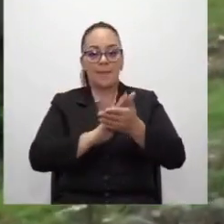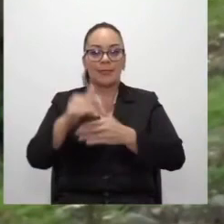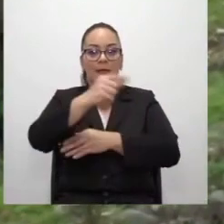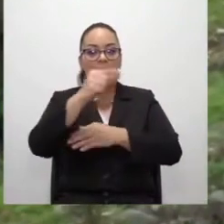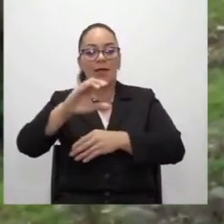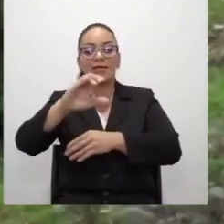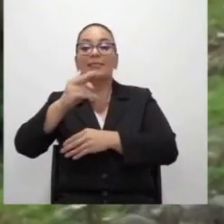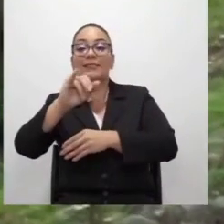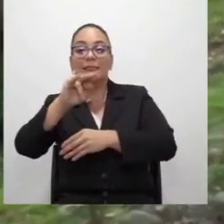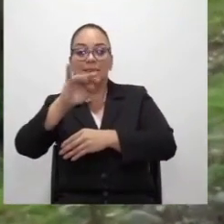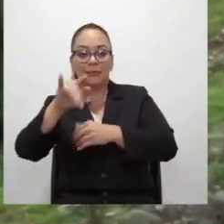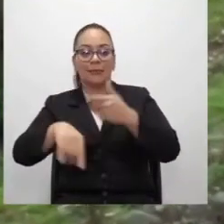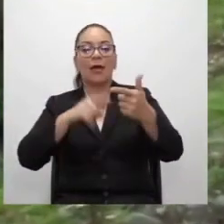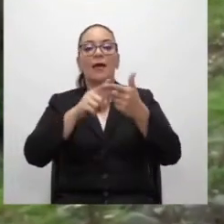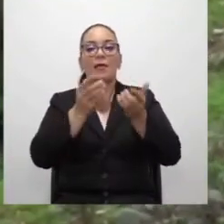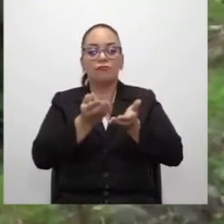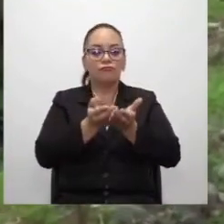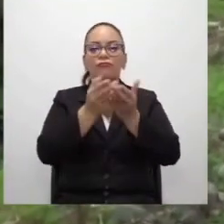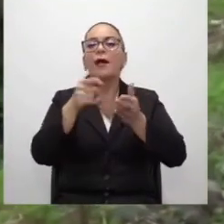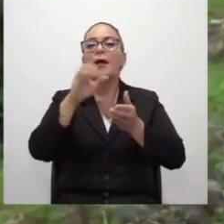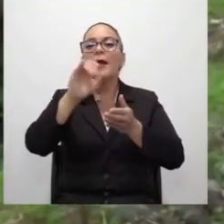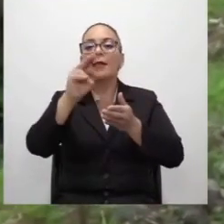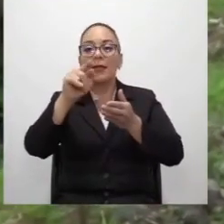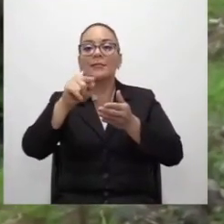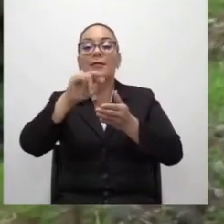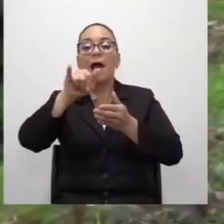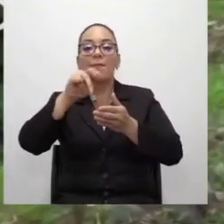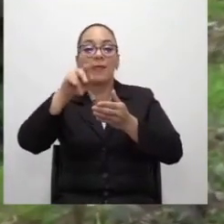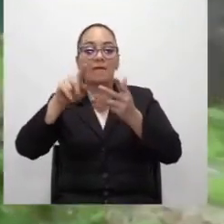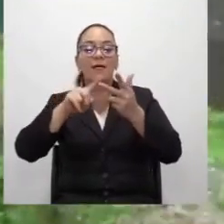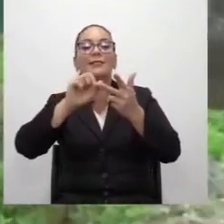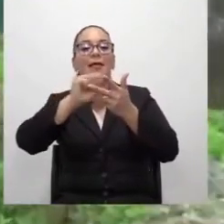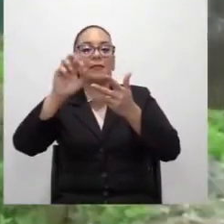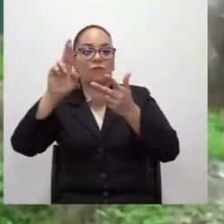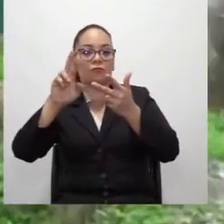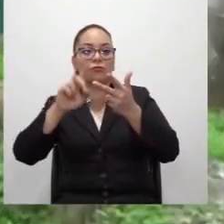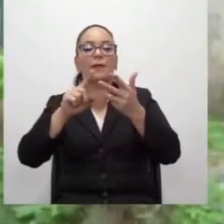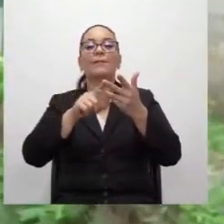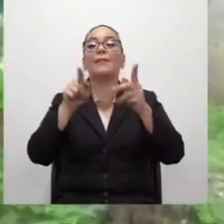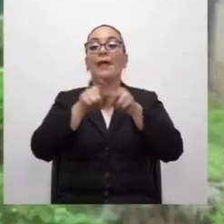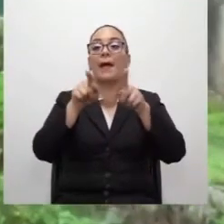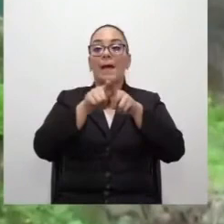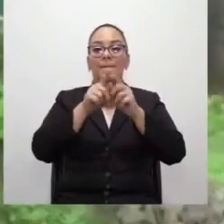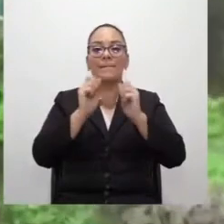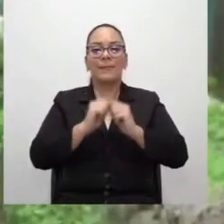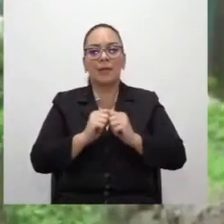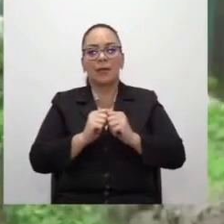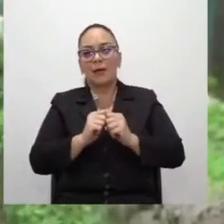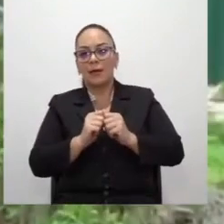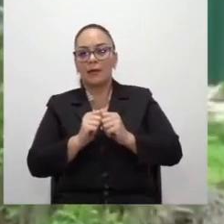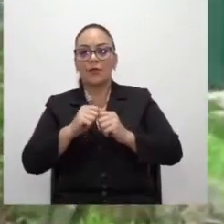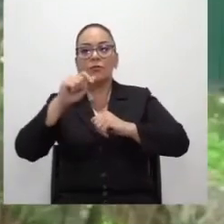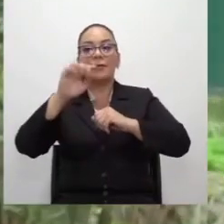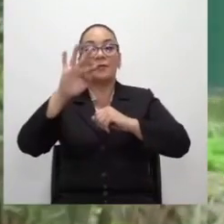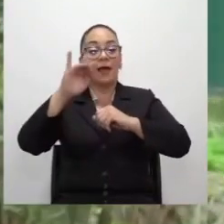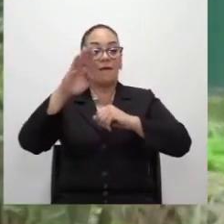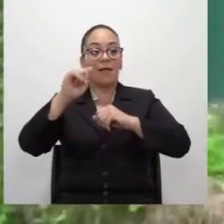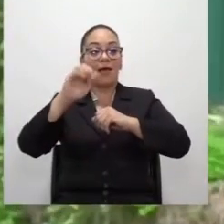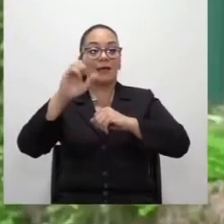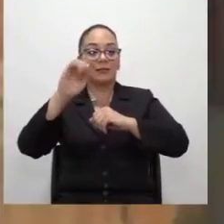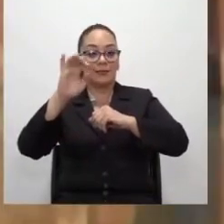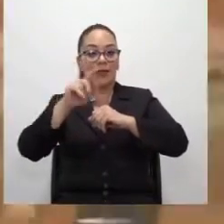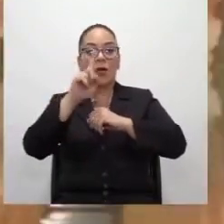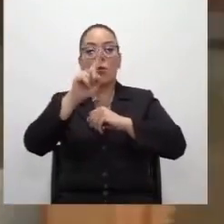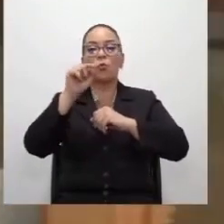chinita y de los canales de Japdeva y de Santa Rosa, la colocación de kilómetro y medio de Tabla Estaca y la ampliación del río Limoncito,